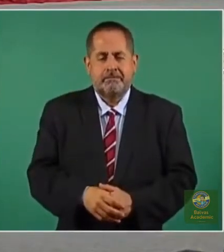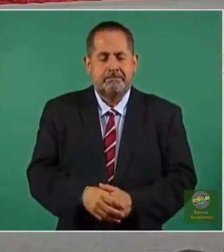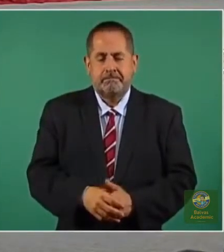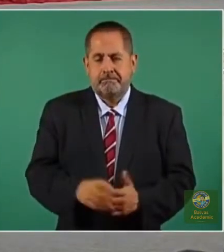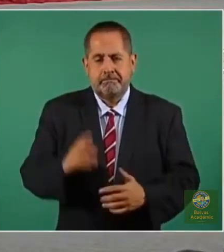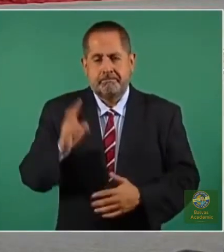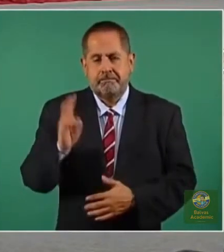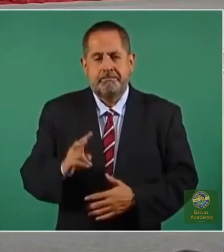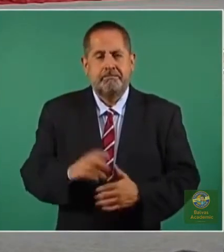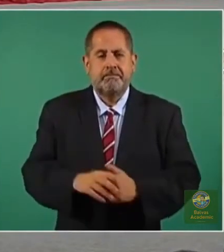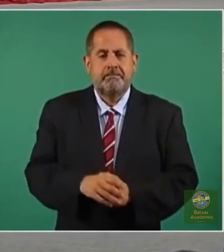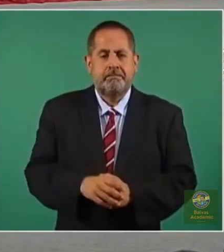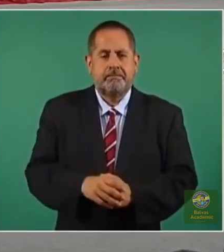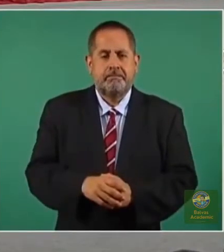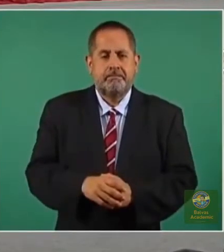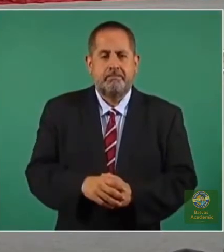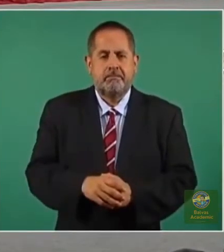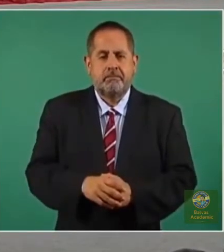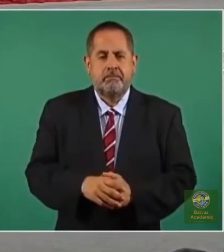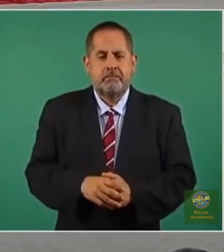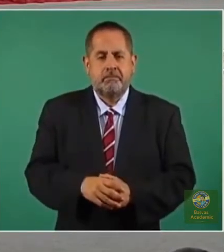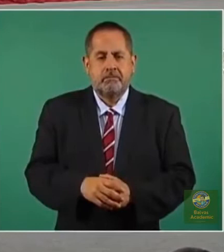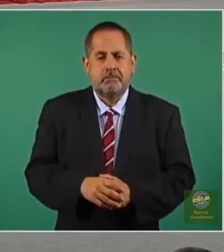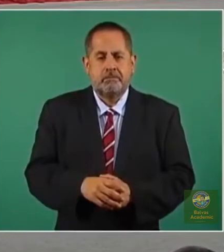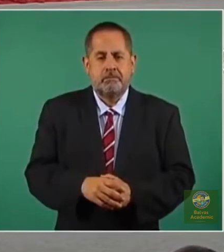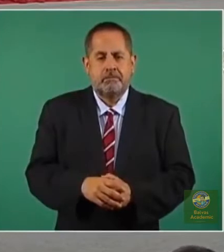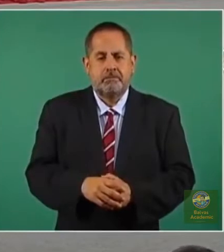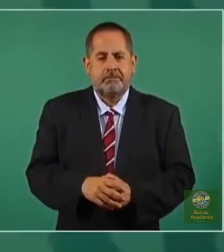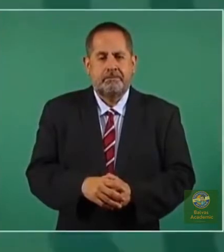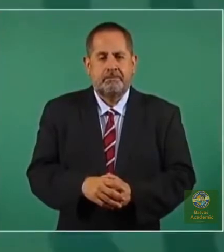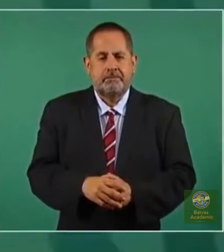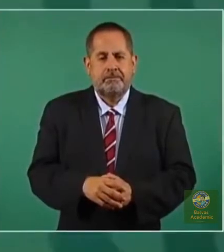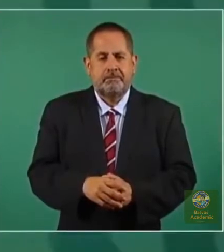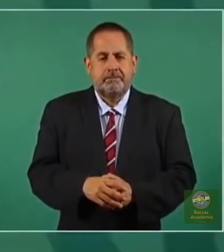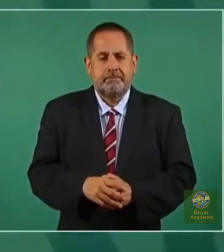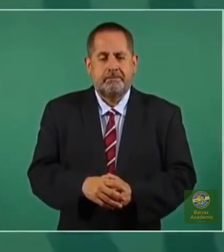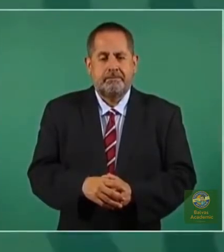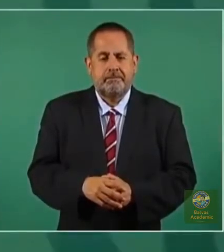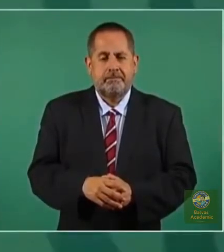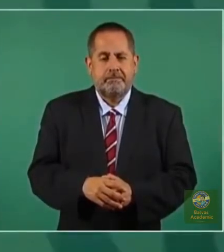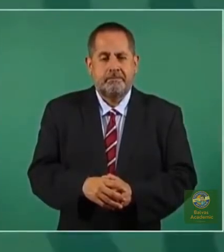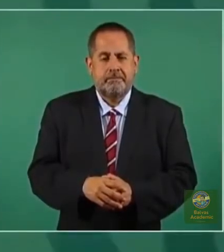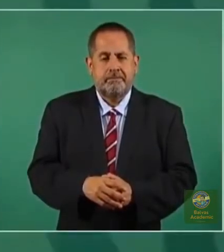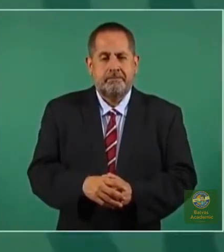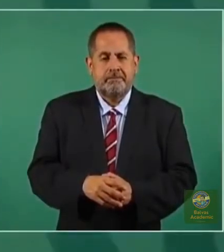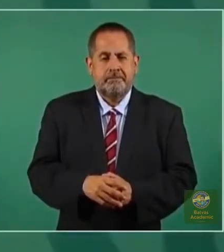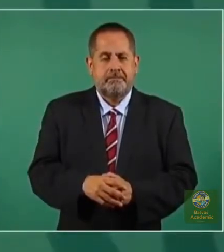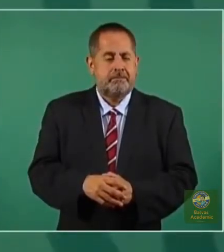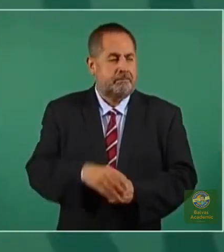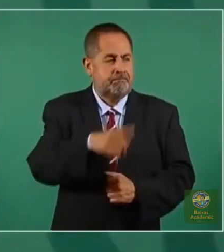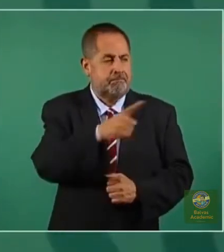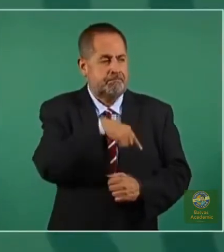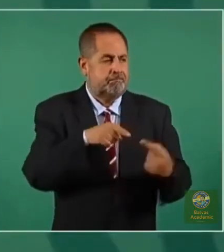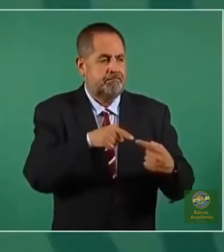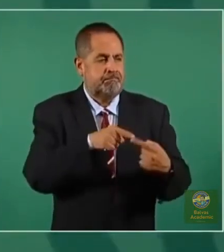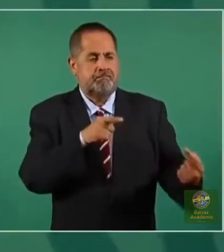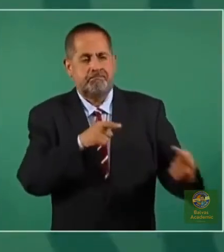es la oposición